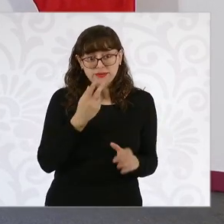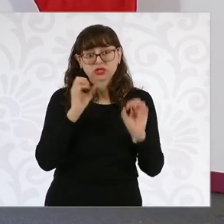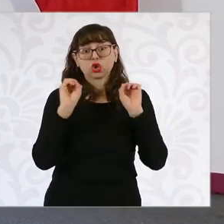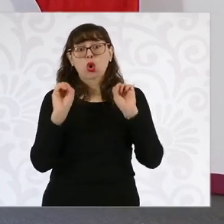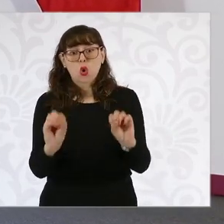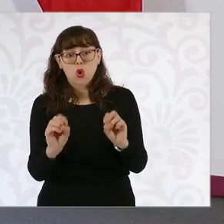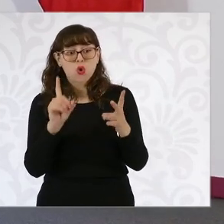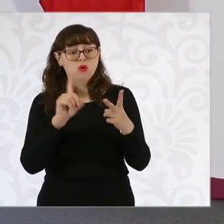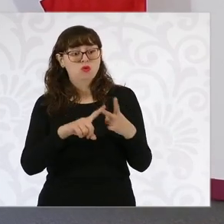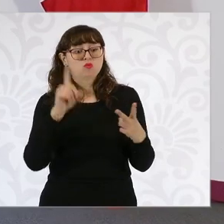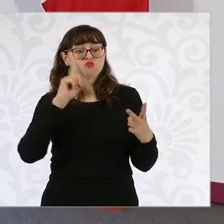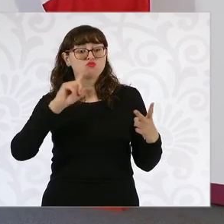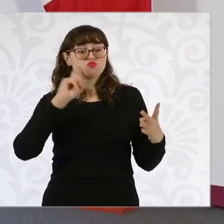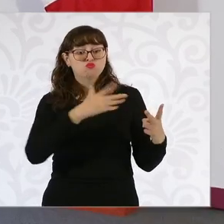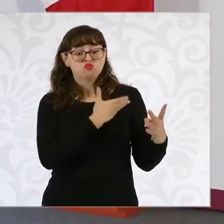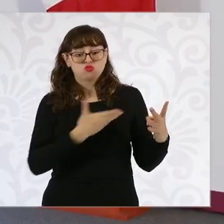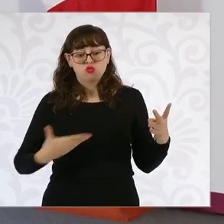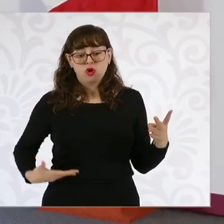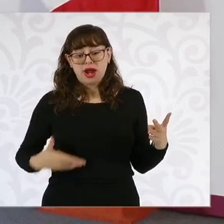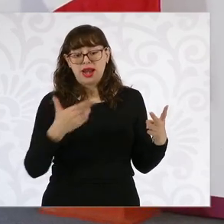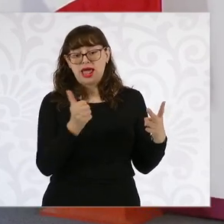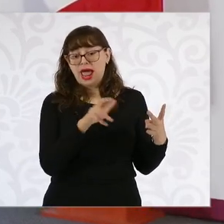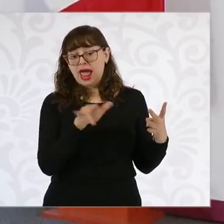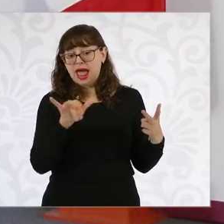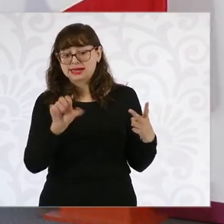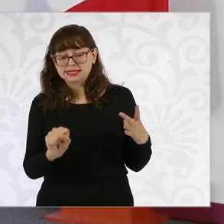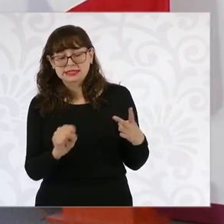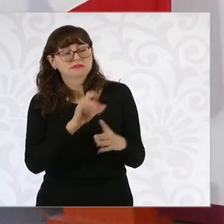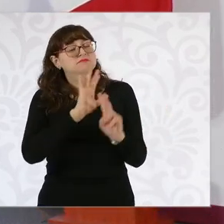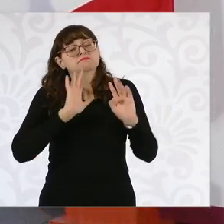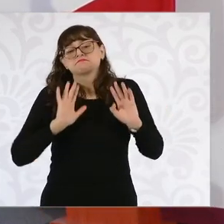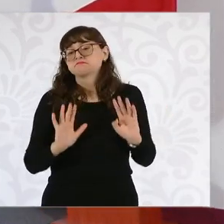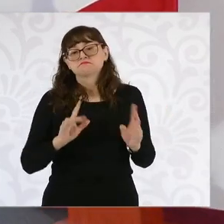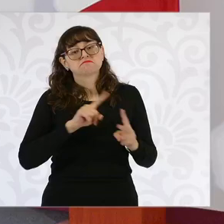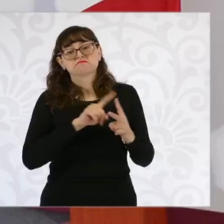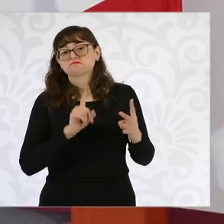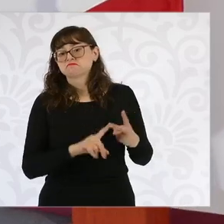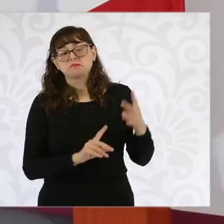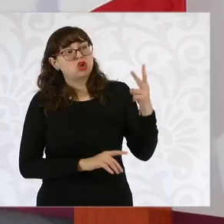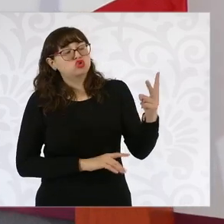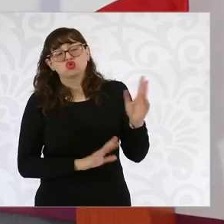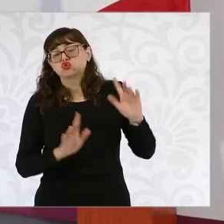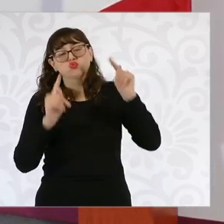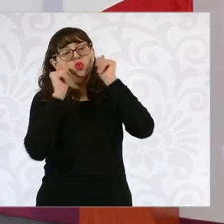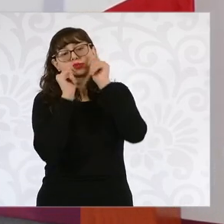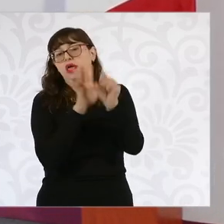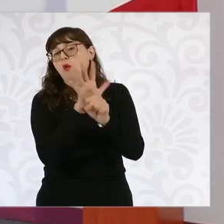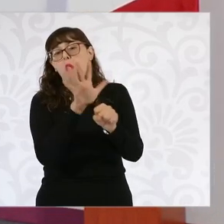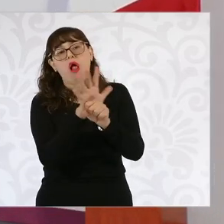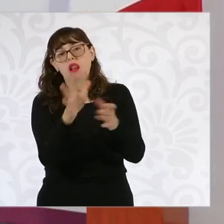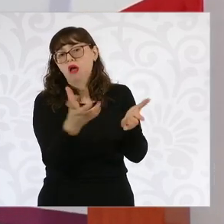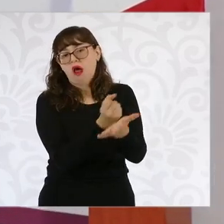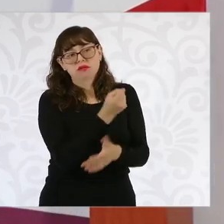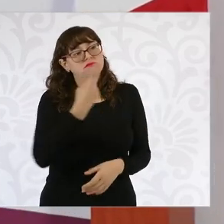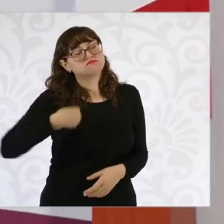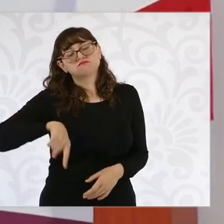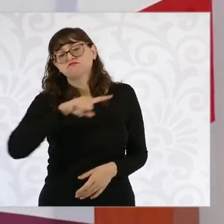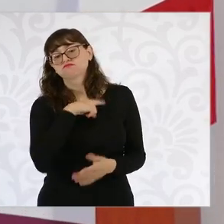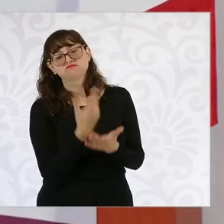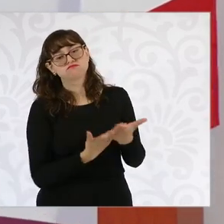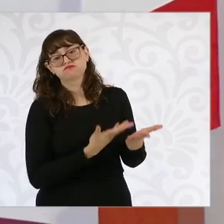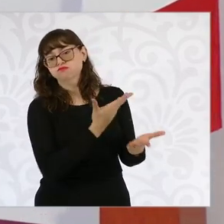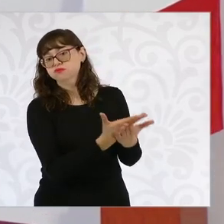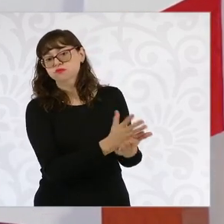es nuestra política, de que deben atenderse las causas profundas de la migración, porque la gente no